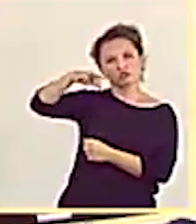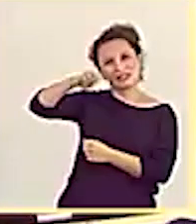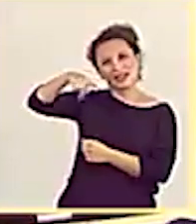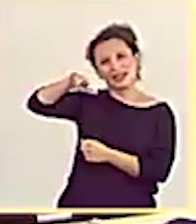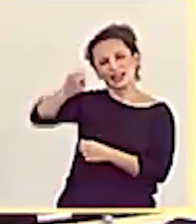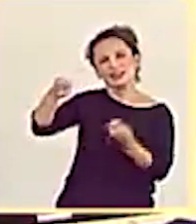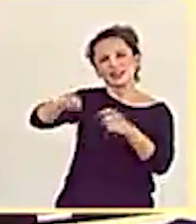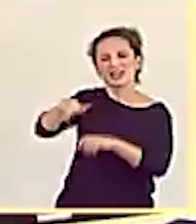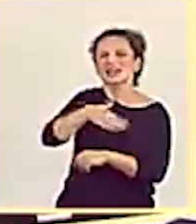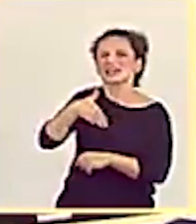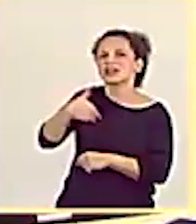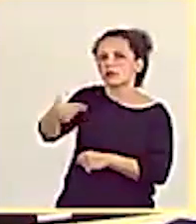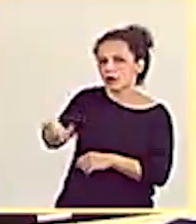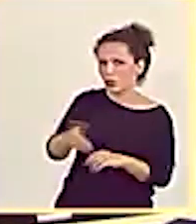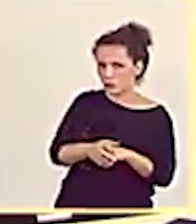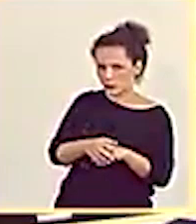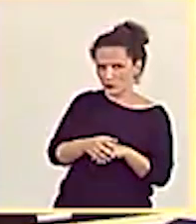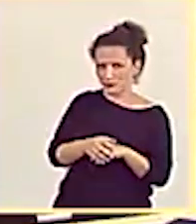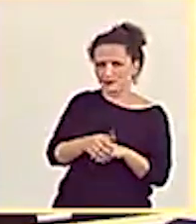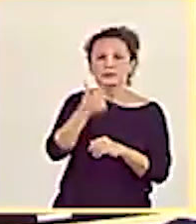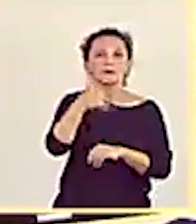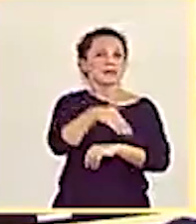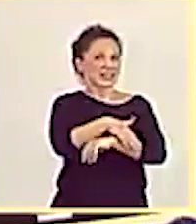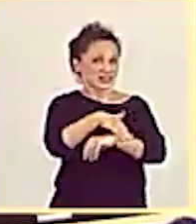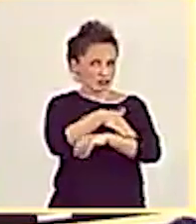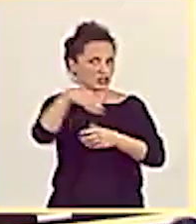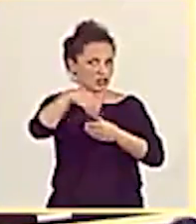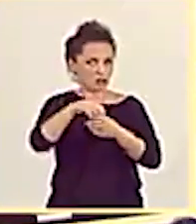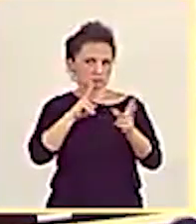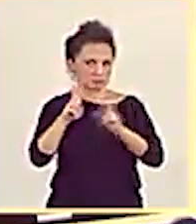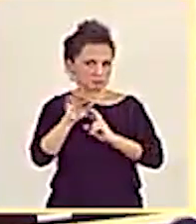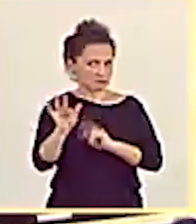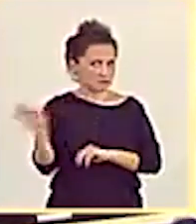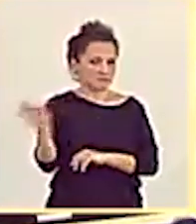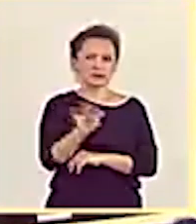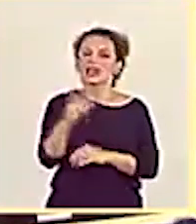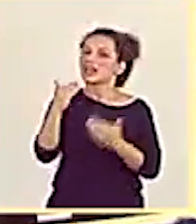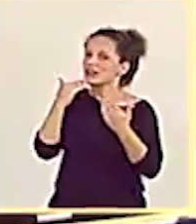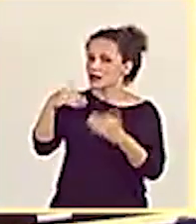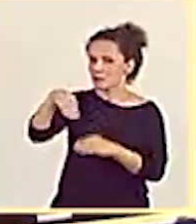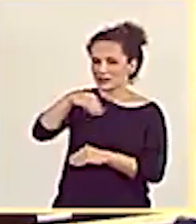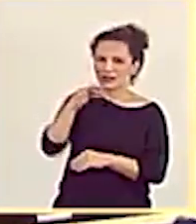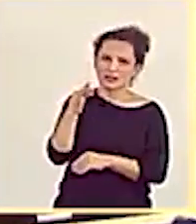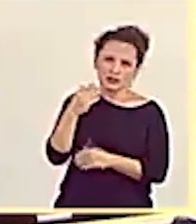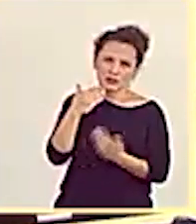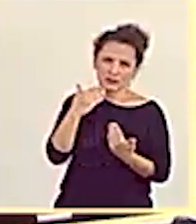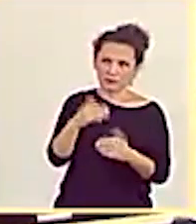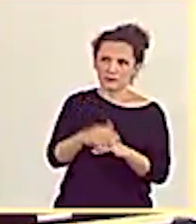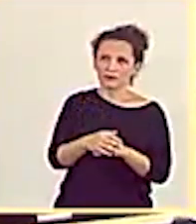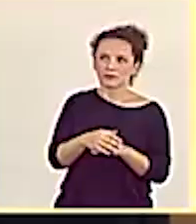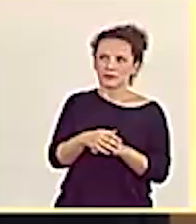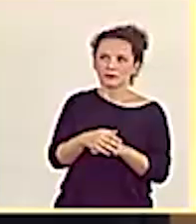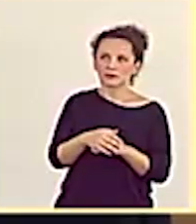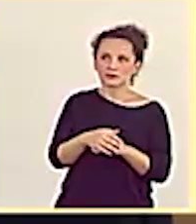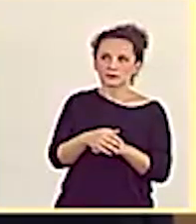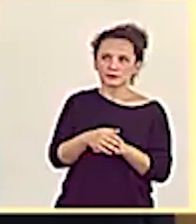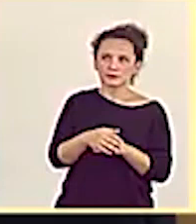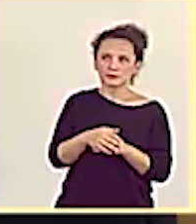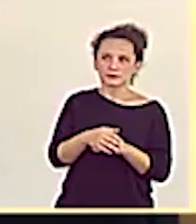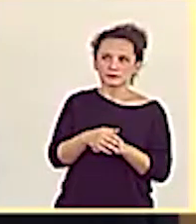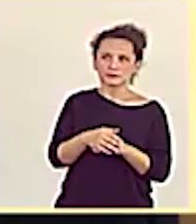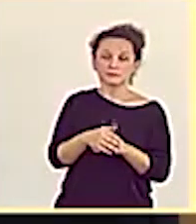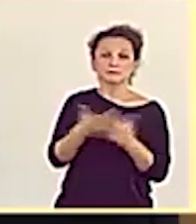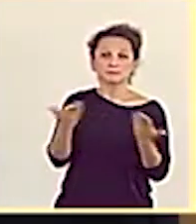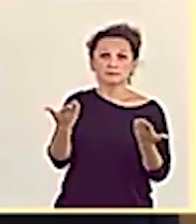Señoría, señor ministro del Interior. Muchas gracias, señora presidenta. Aracal León, senadora Vaquero. El